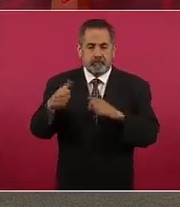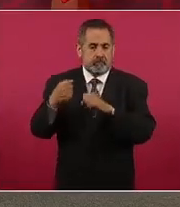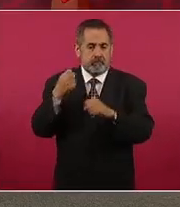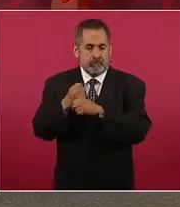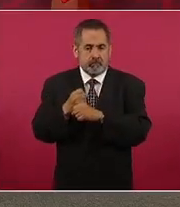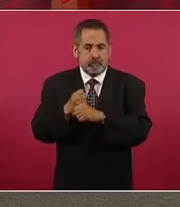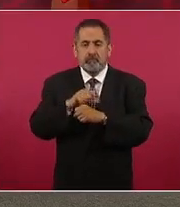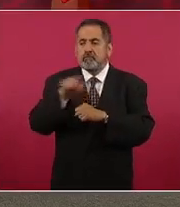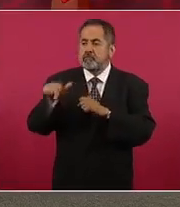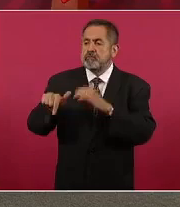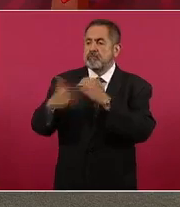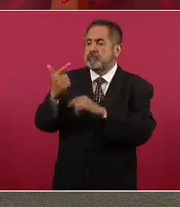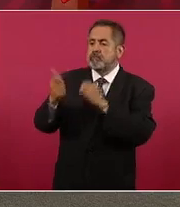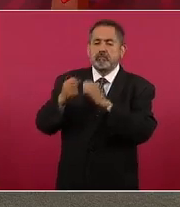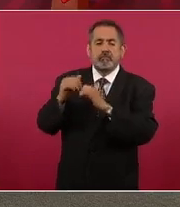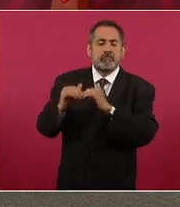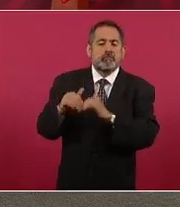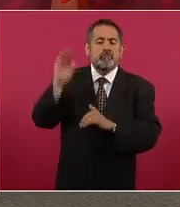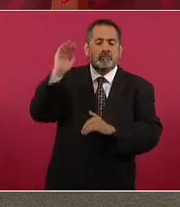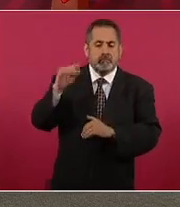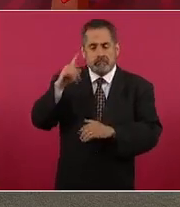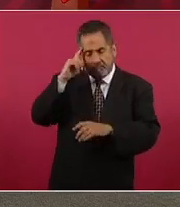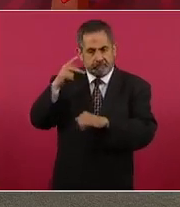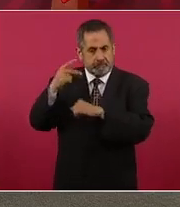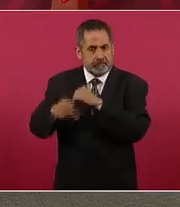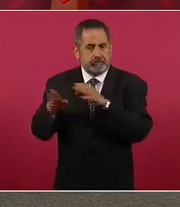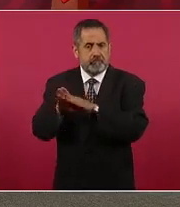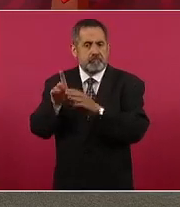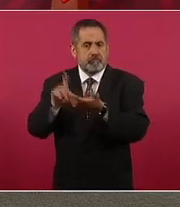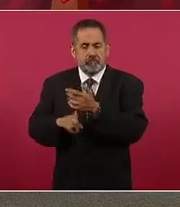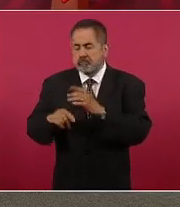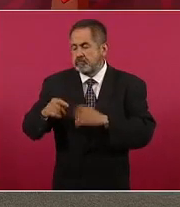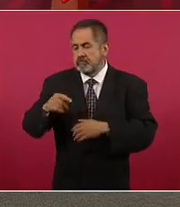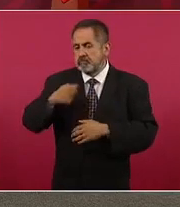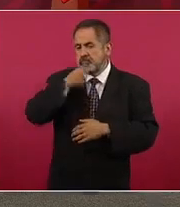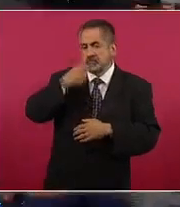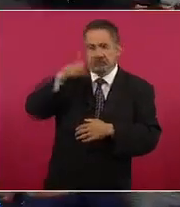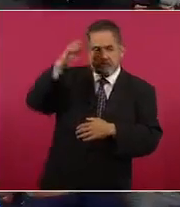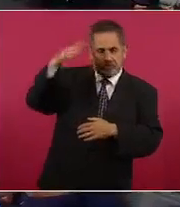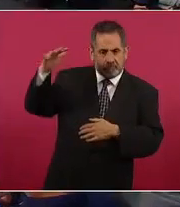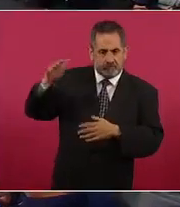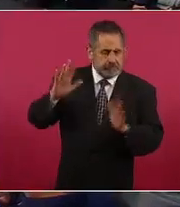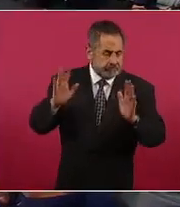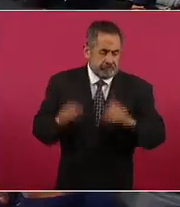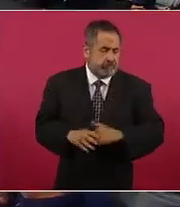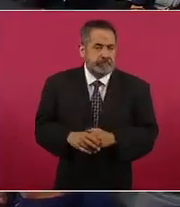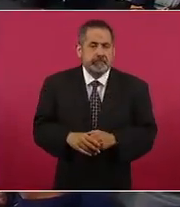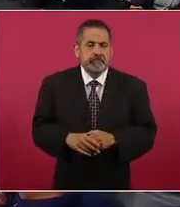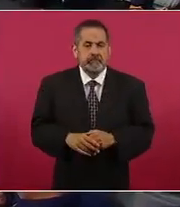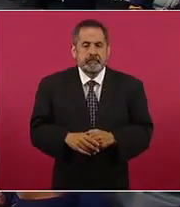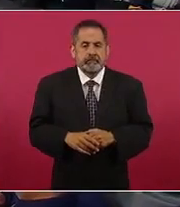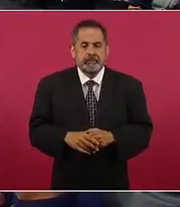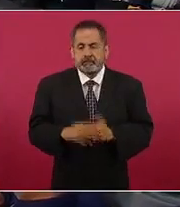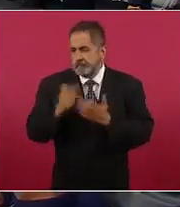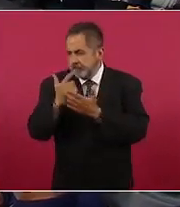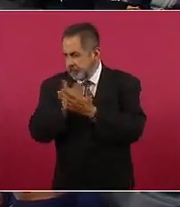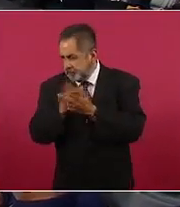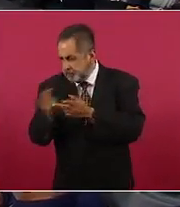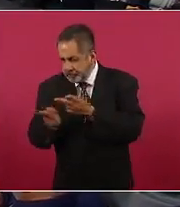en adelante empieza a crecer hasta llegar al riesgo máximo en los adultos mayores de acuerdo con la información del censo